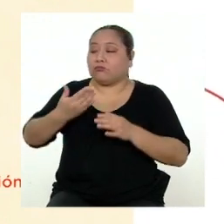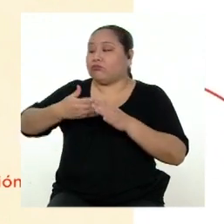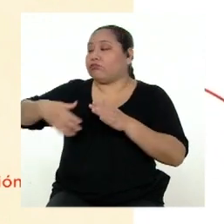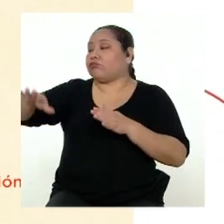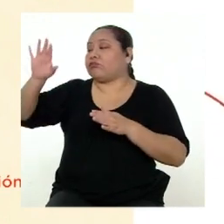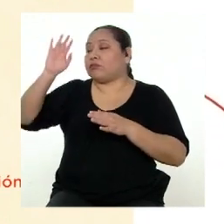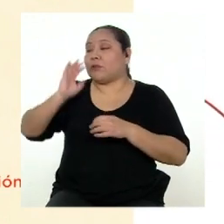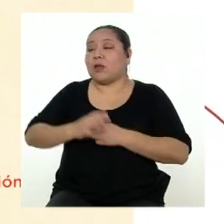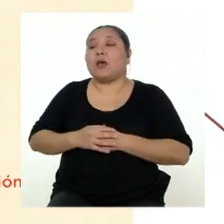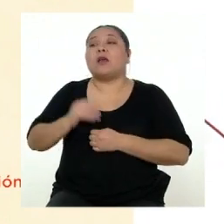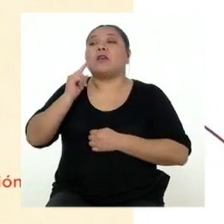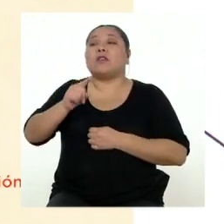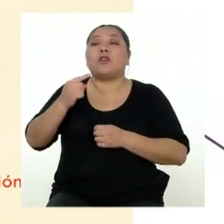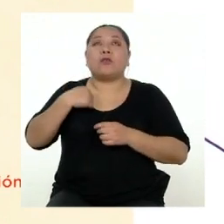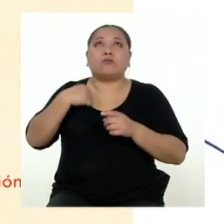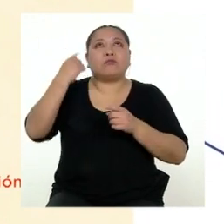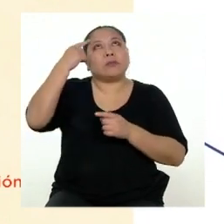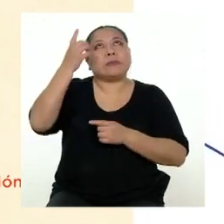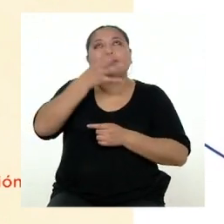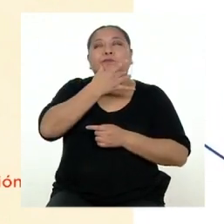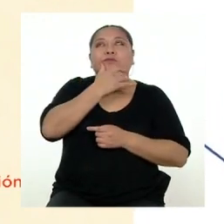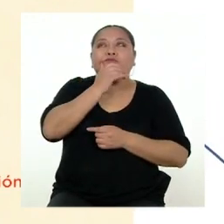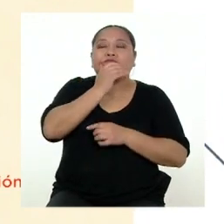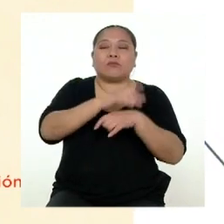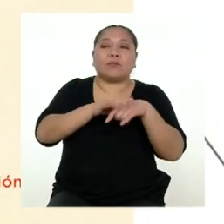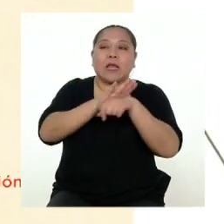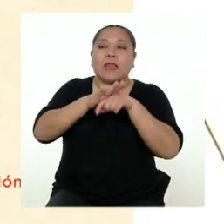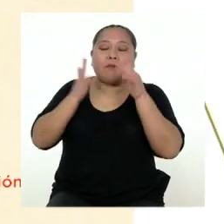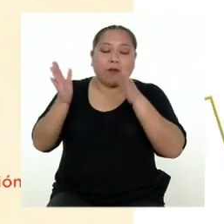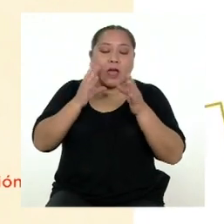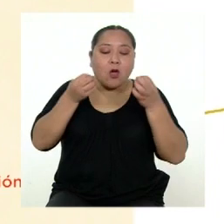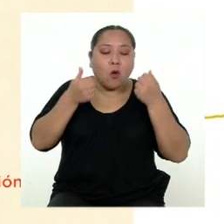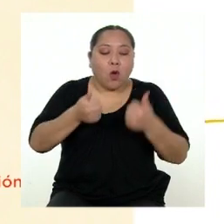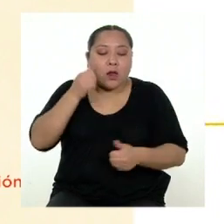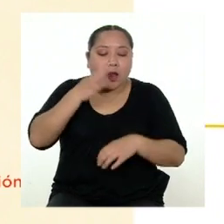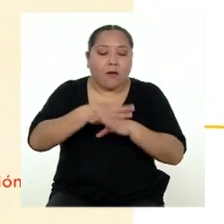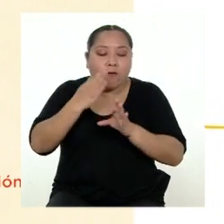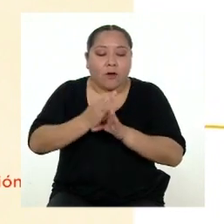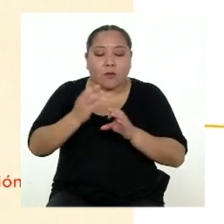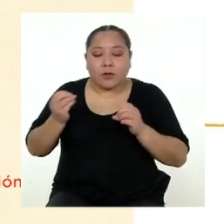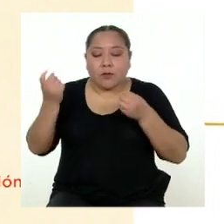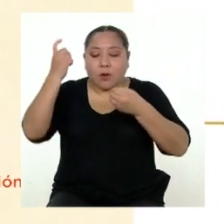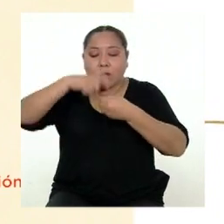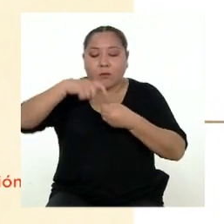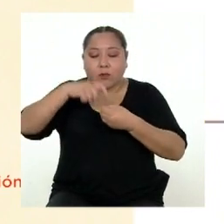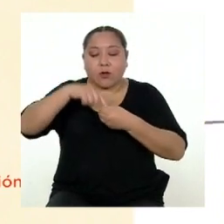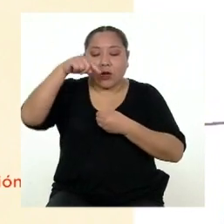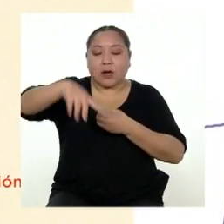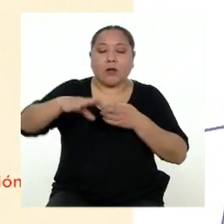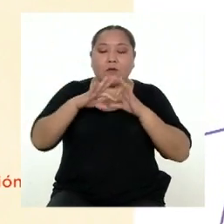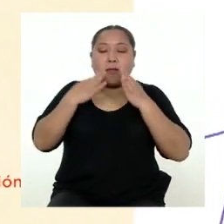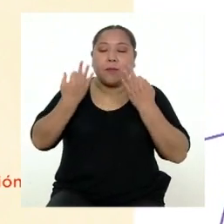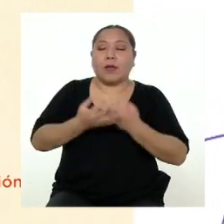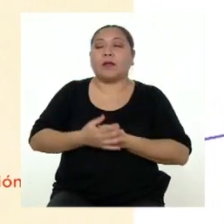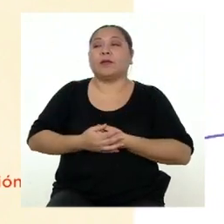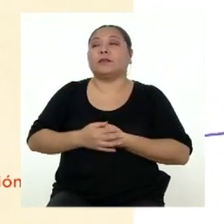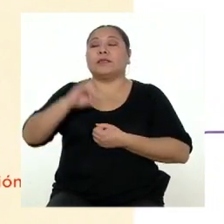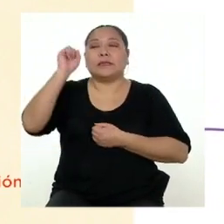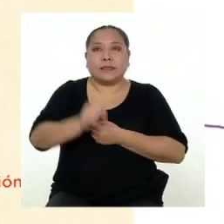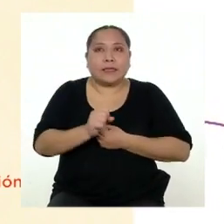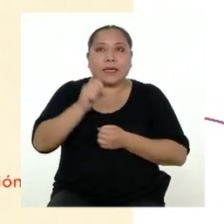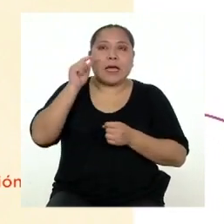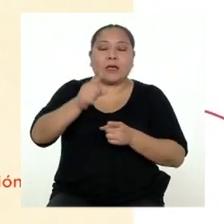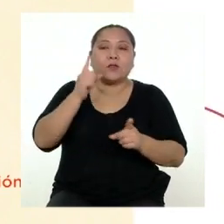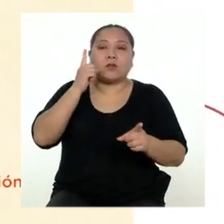más, se me está ocurriendo que incluso podemos planificar de qué forma se puede involucrar nuestra familia. Sí, sería